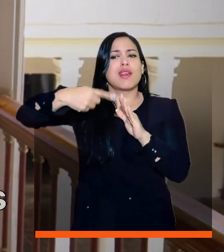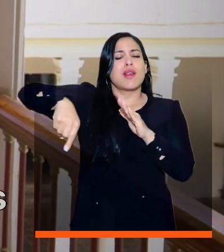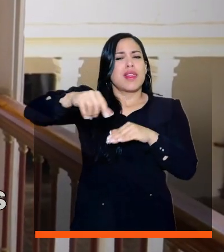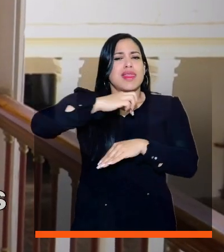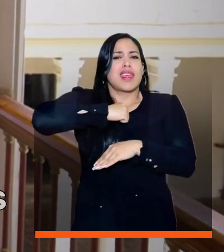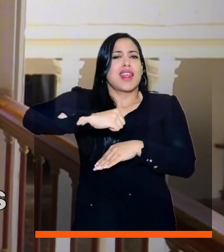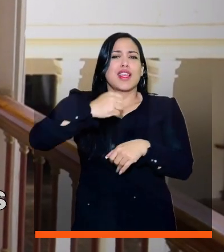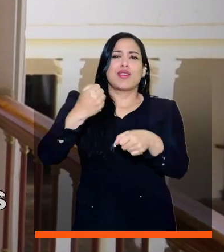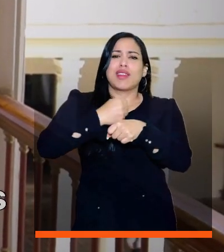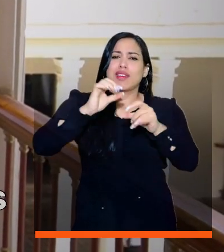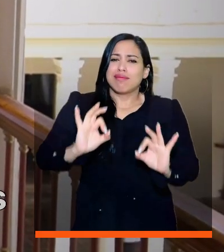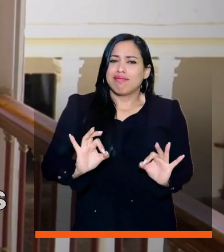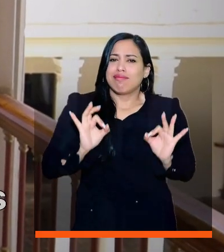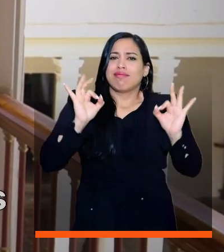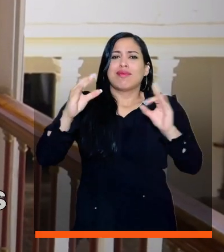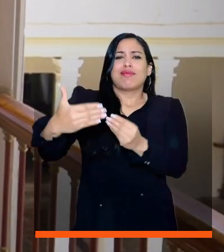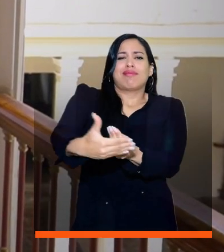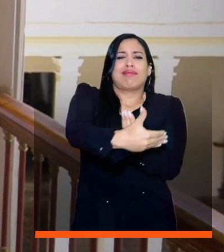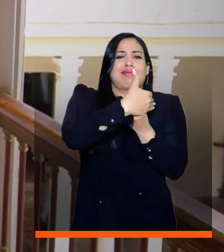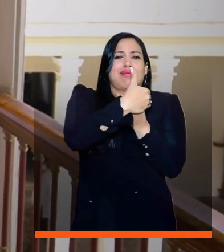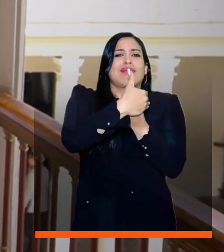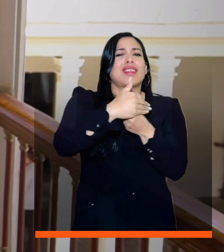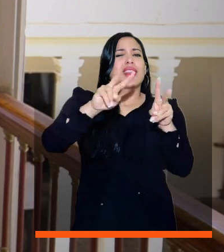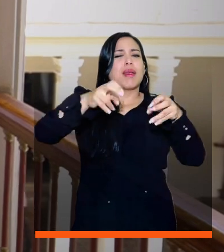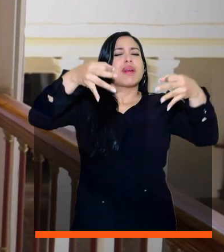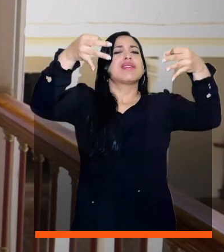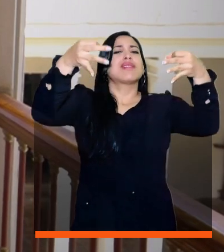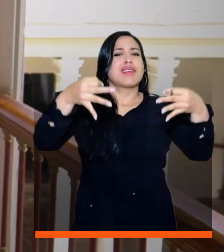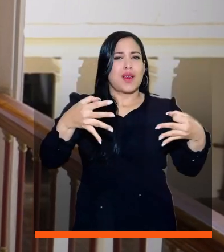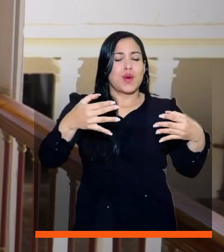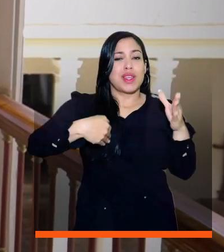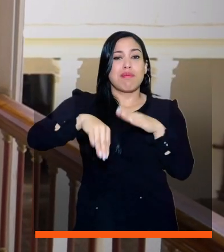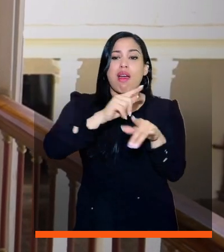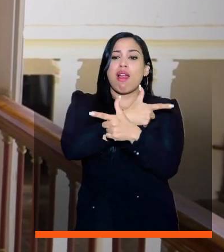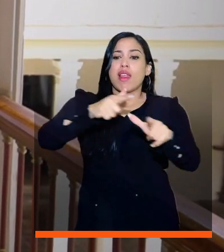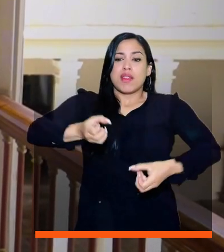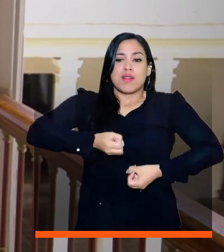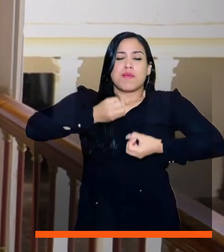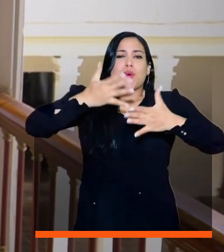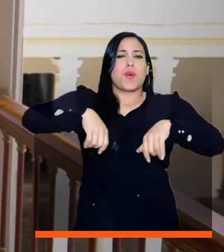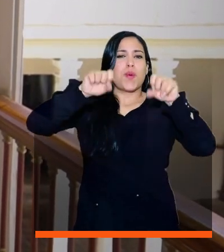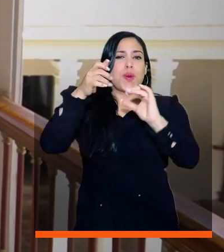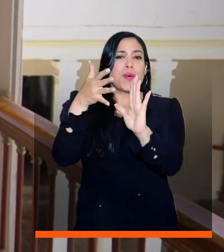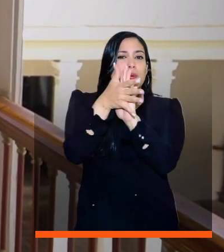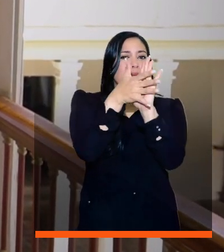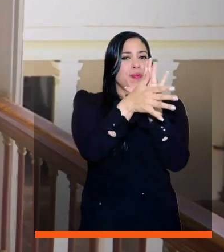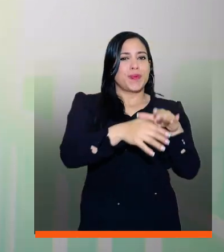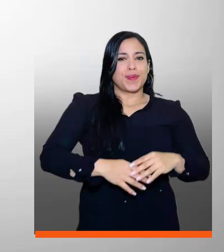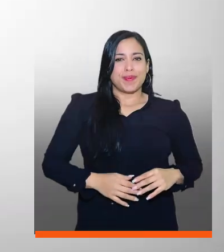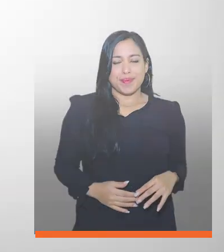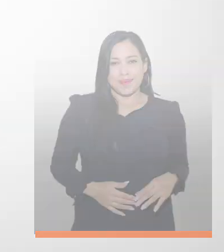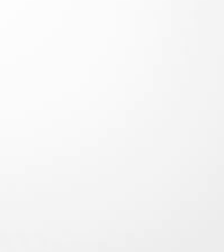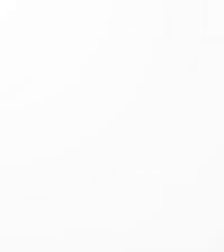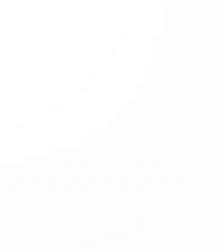que garantice su labor y sobre todo sus garantías de protección, de seguridad y de libertad de prensa e información.